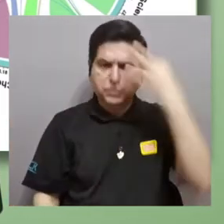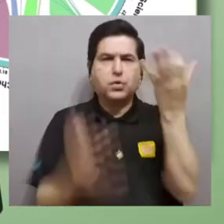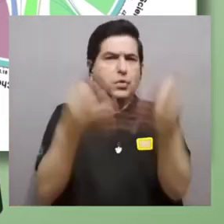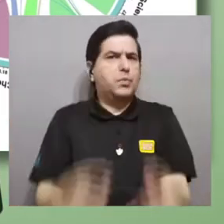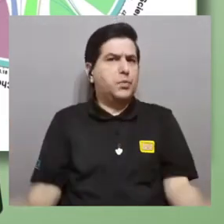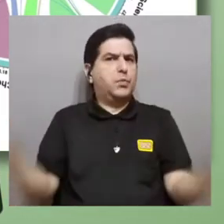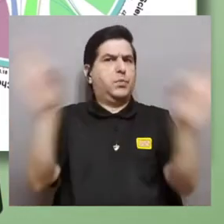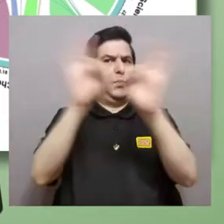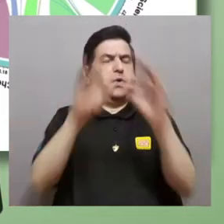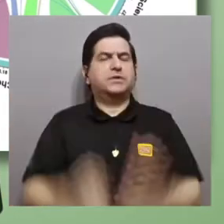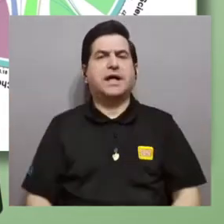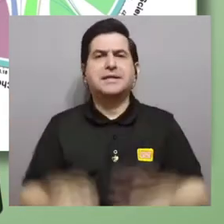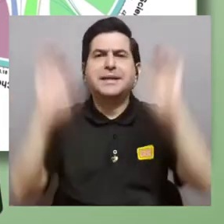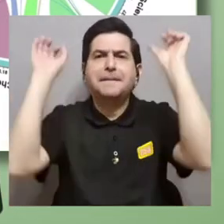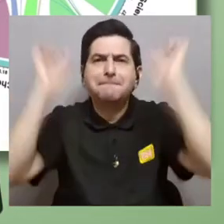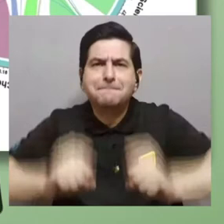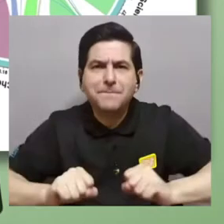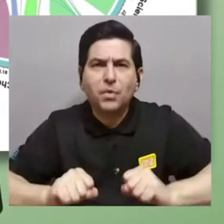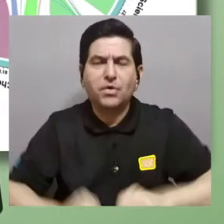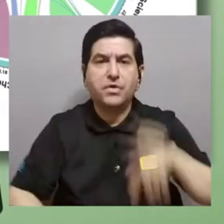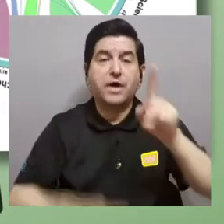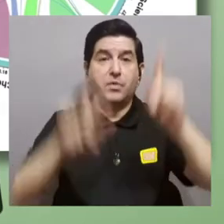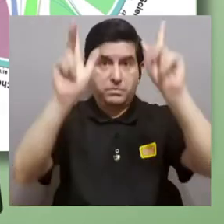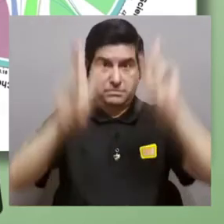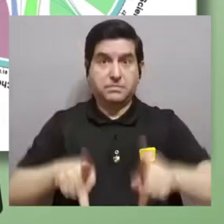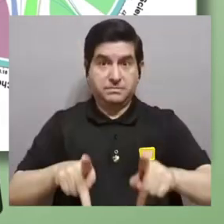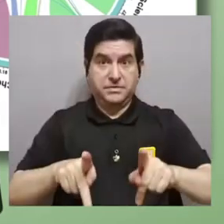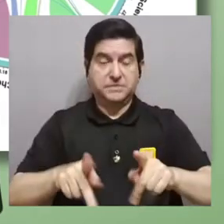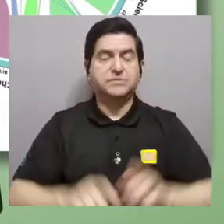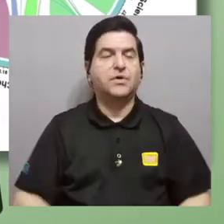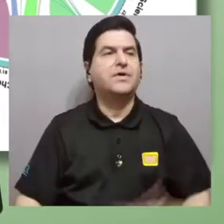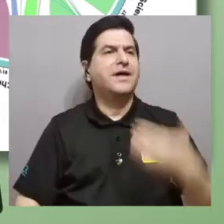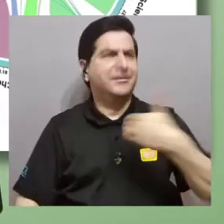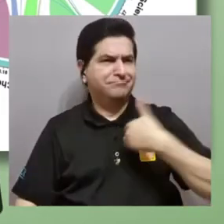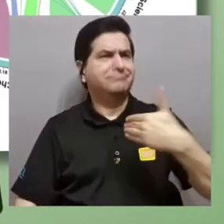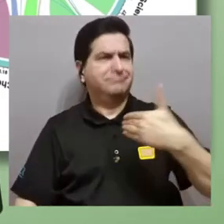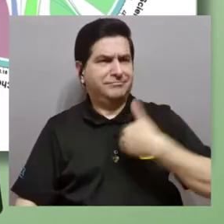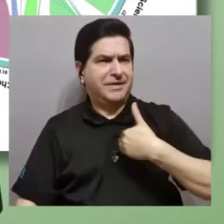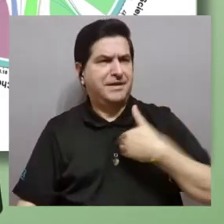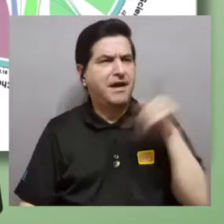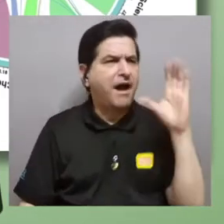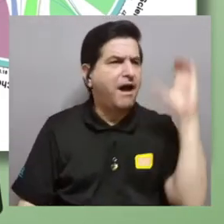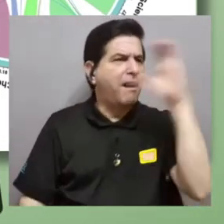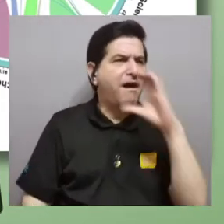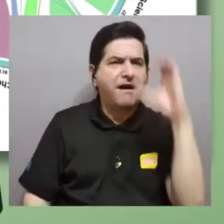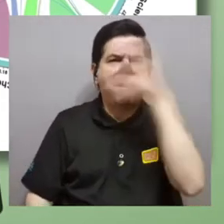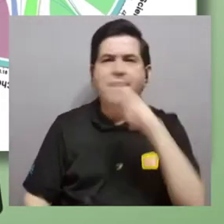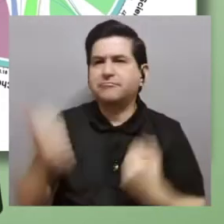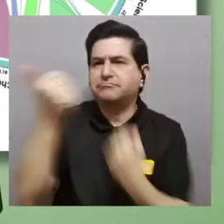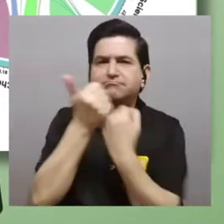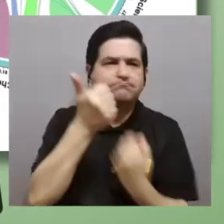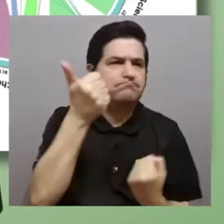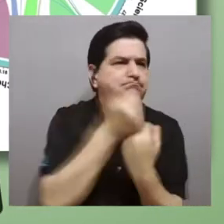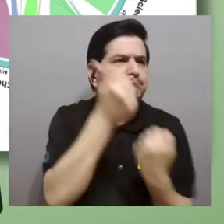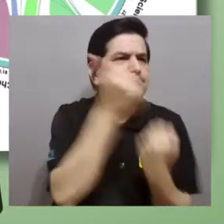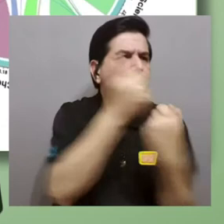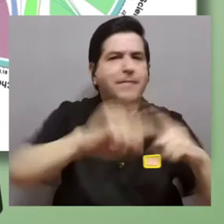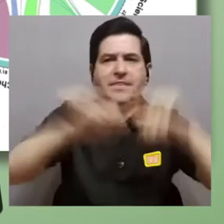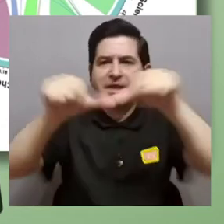que para mí es sumamente importante. cómo lograr que una persona tenga que buscar